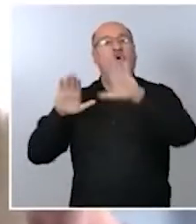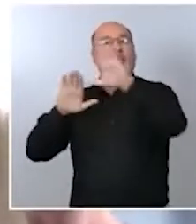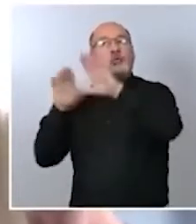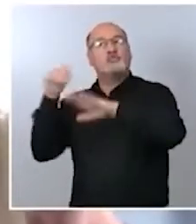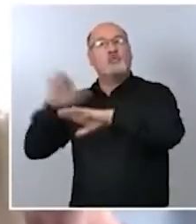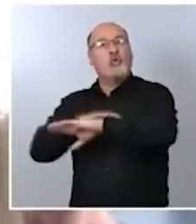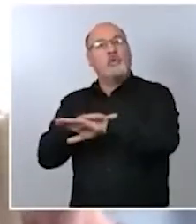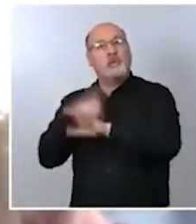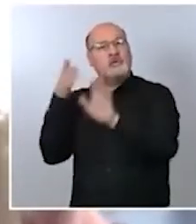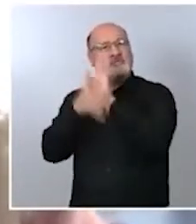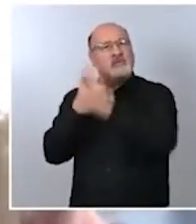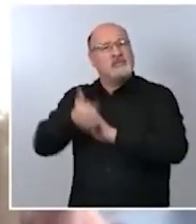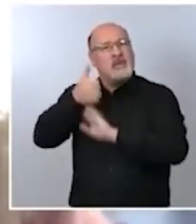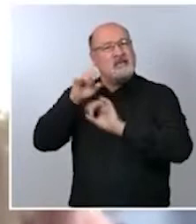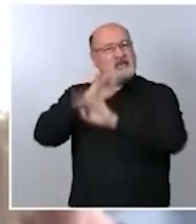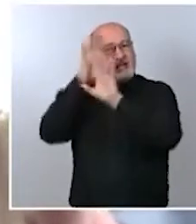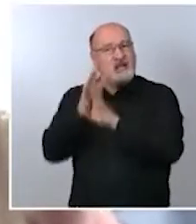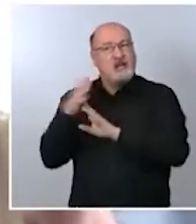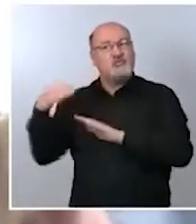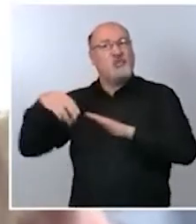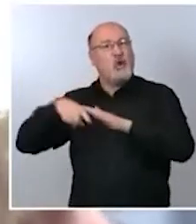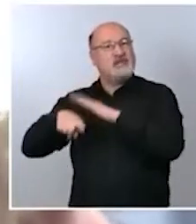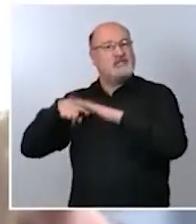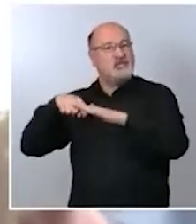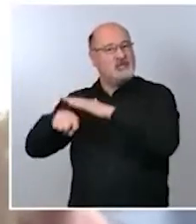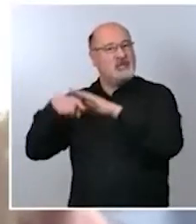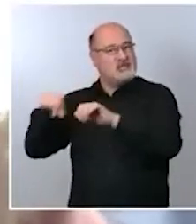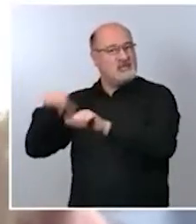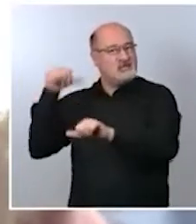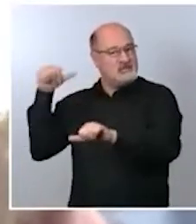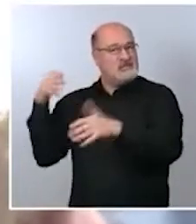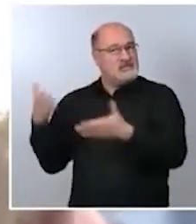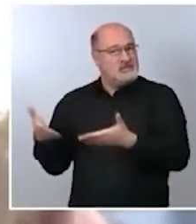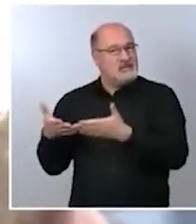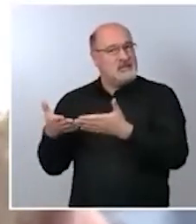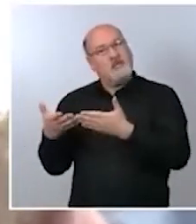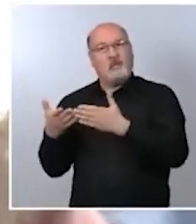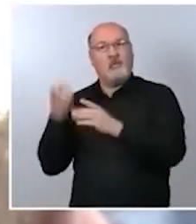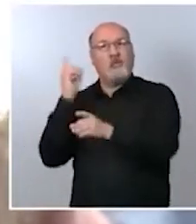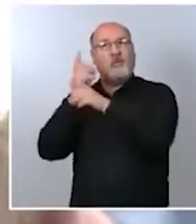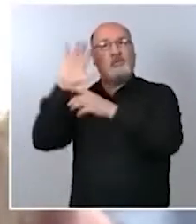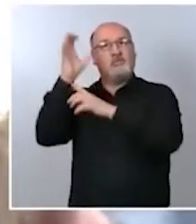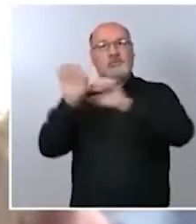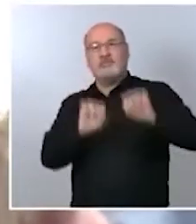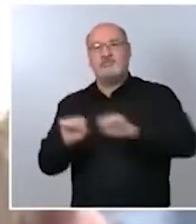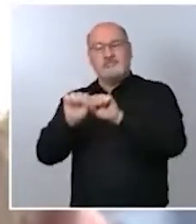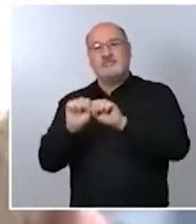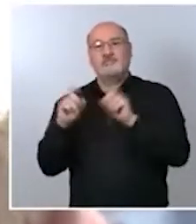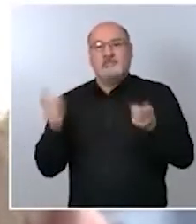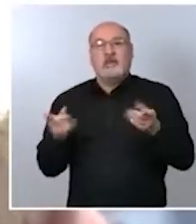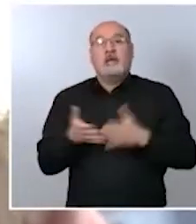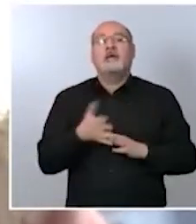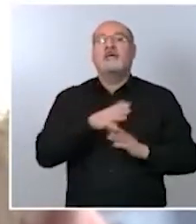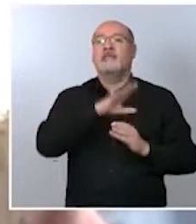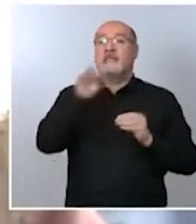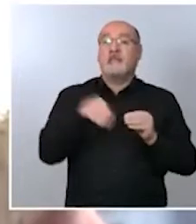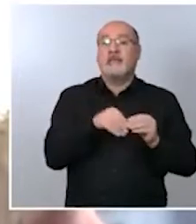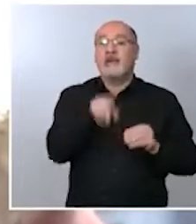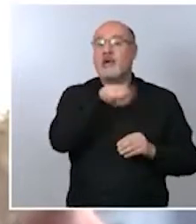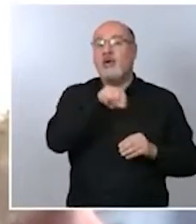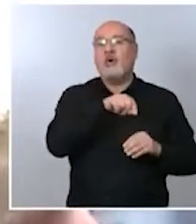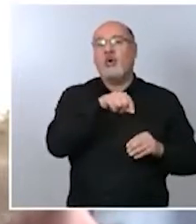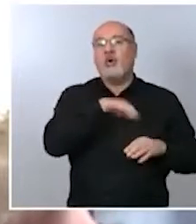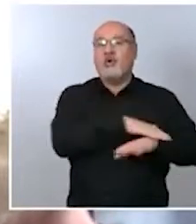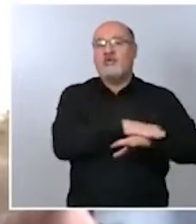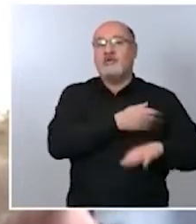de su gestión para hacer frente al temporal y en este sentido quería saber cómo juzga el gobierno que desde las